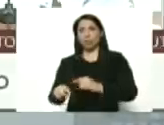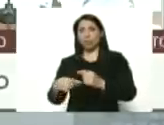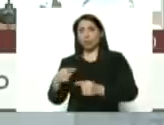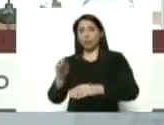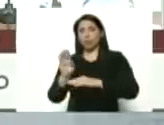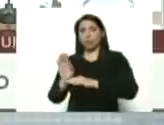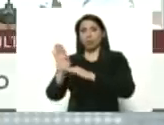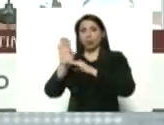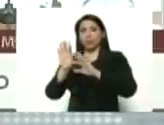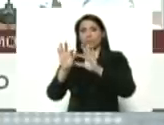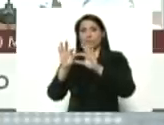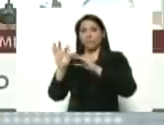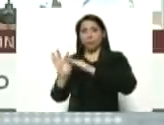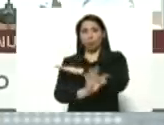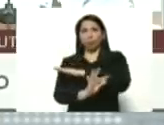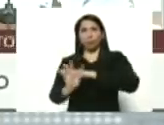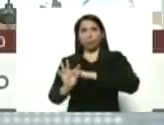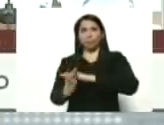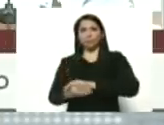frontera,